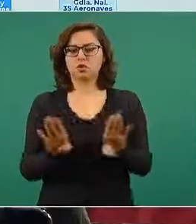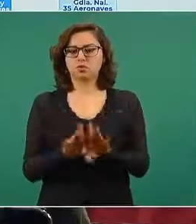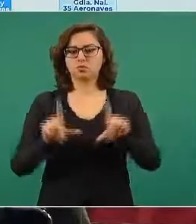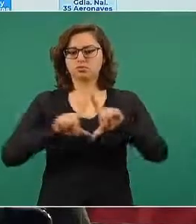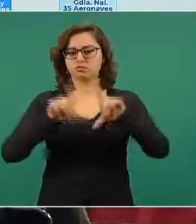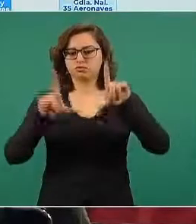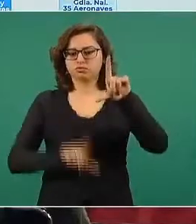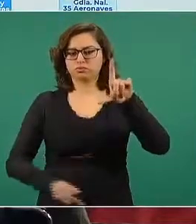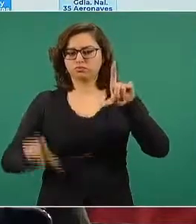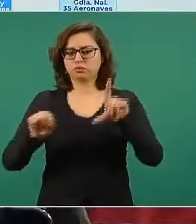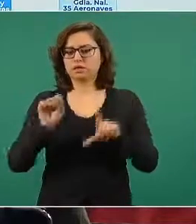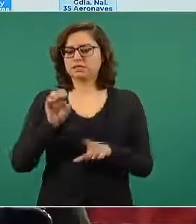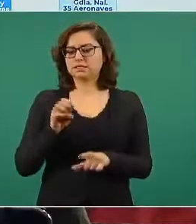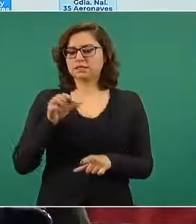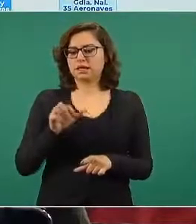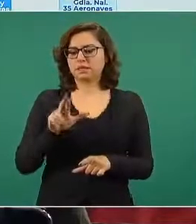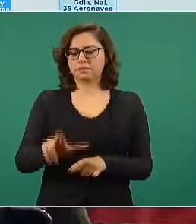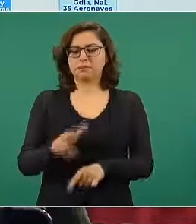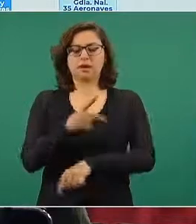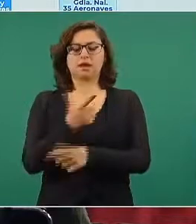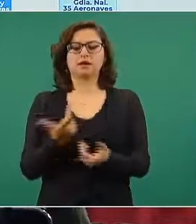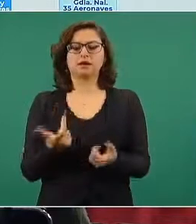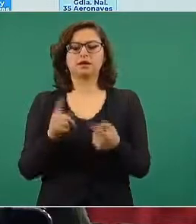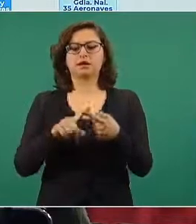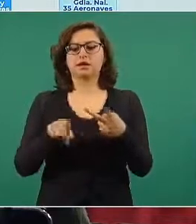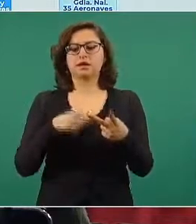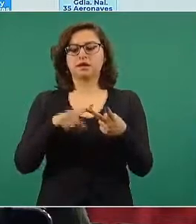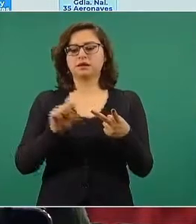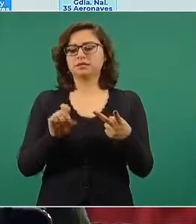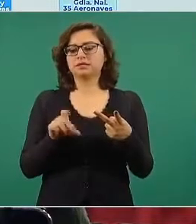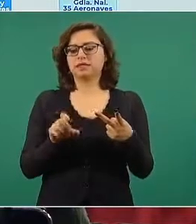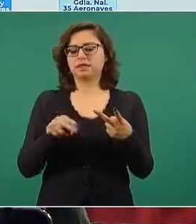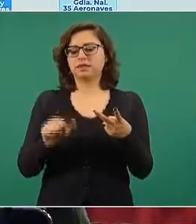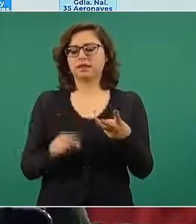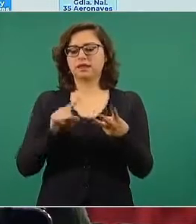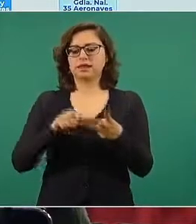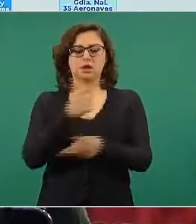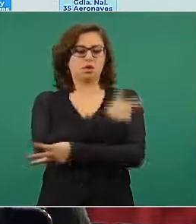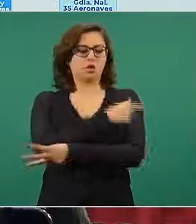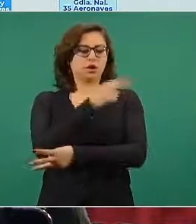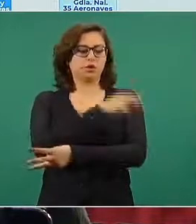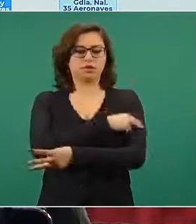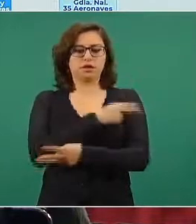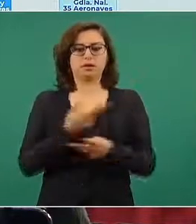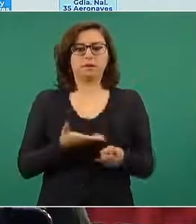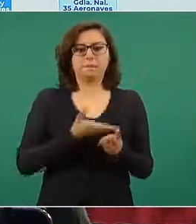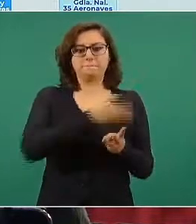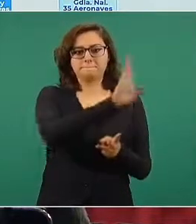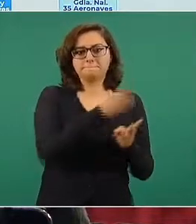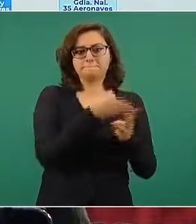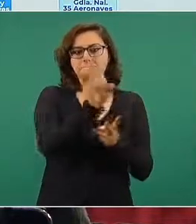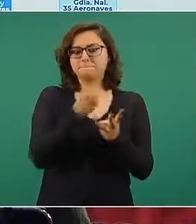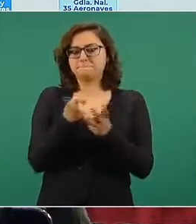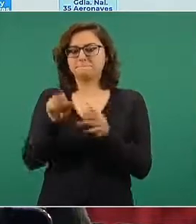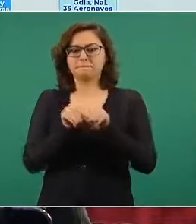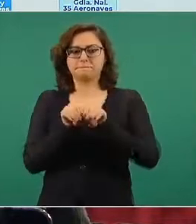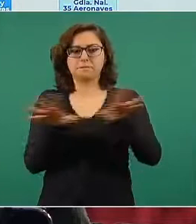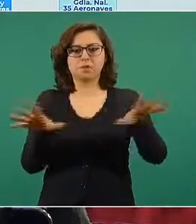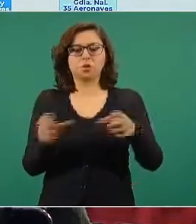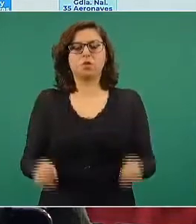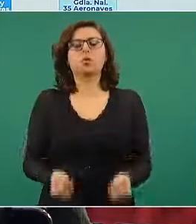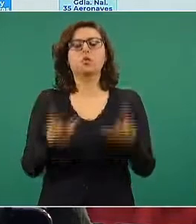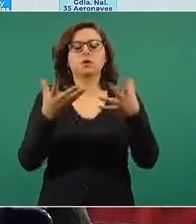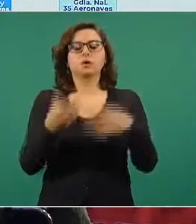territorio nacional por las tres instituciones, Sedena, Semar, Guardia Nacional, Real, tenemos un efectivo de